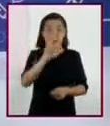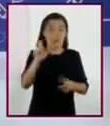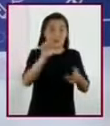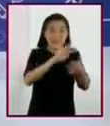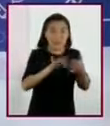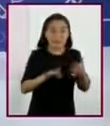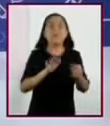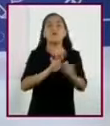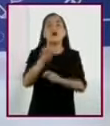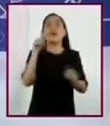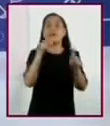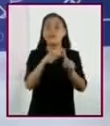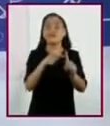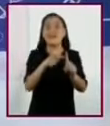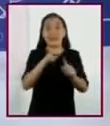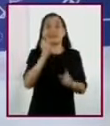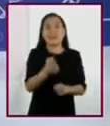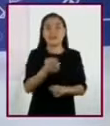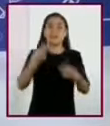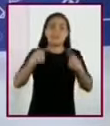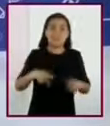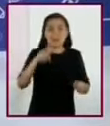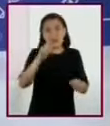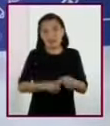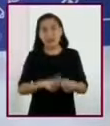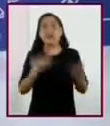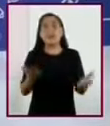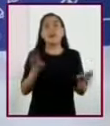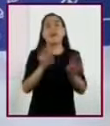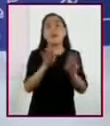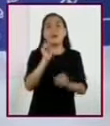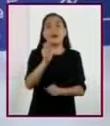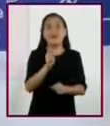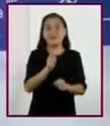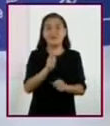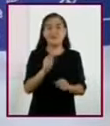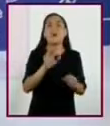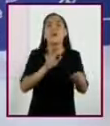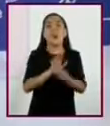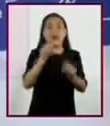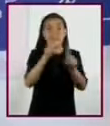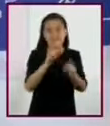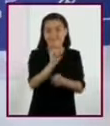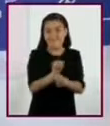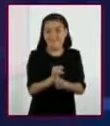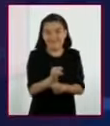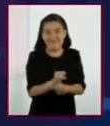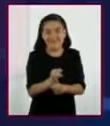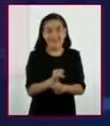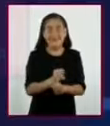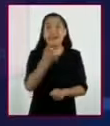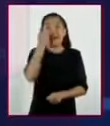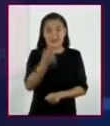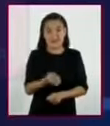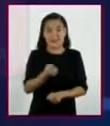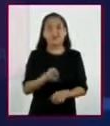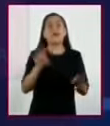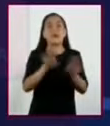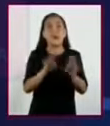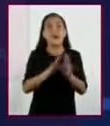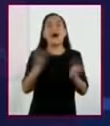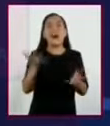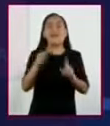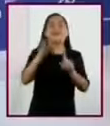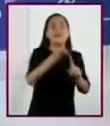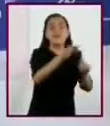un propósito. Y este puede ser personal o puede ser motivado por el objetivo de una investigación. Y eso irá guiando nuestra